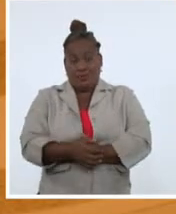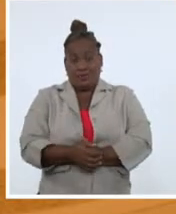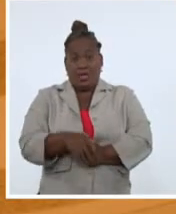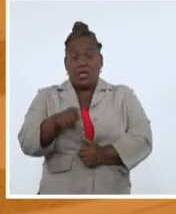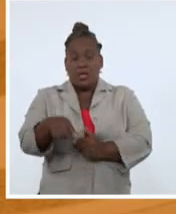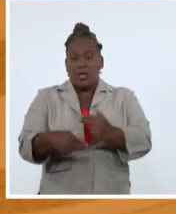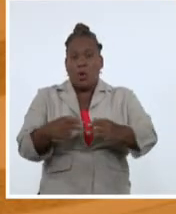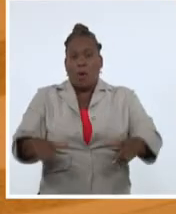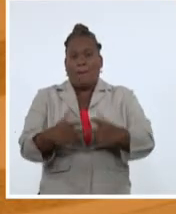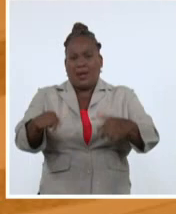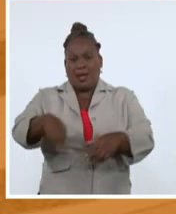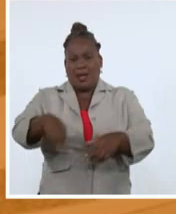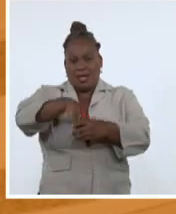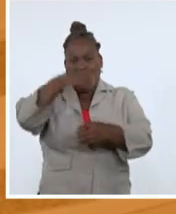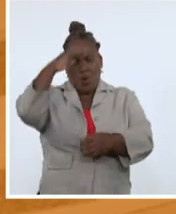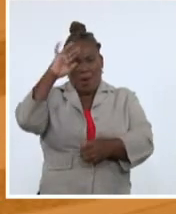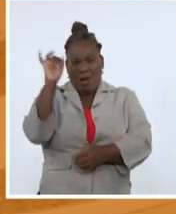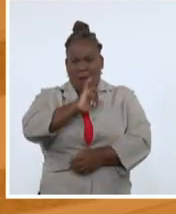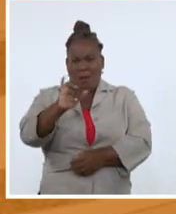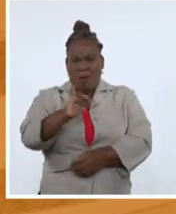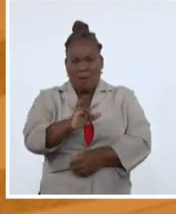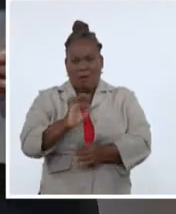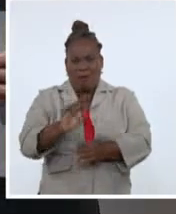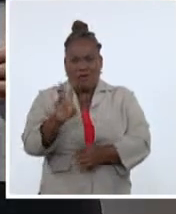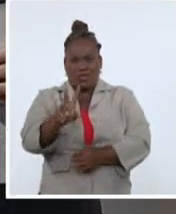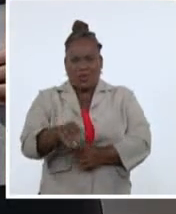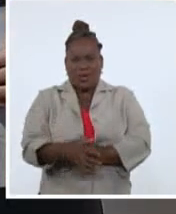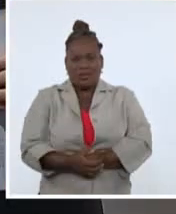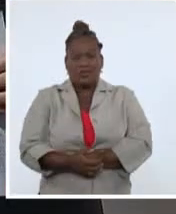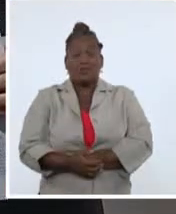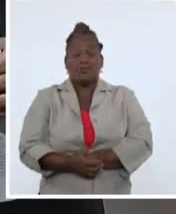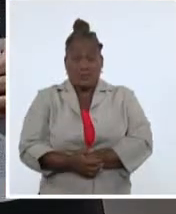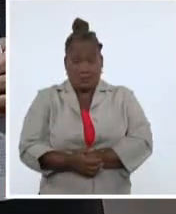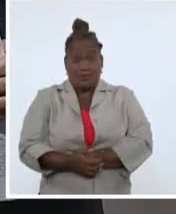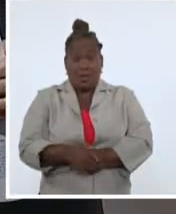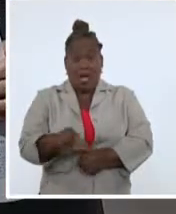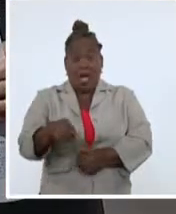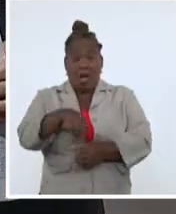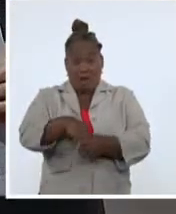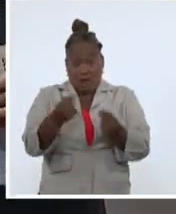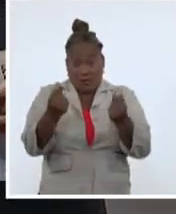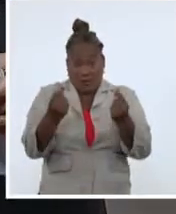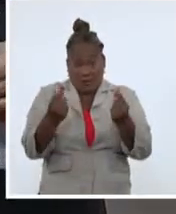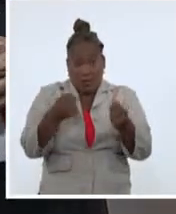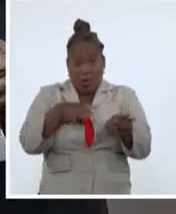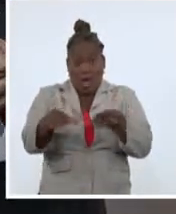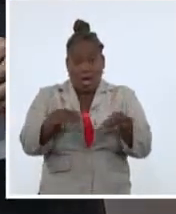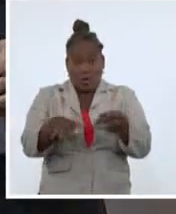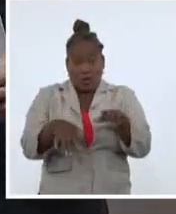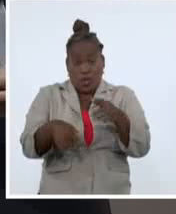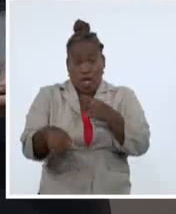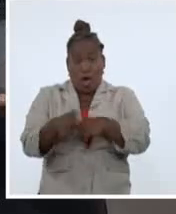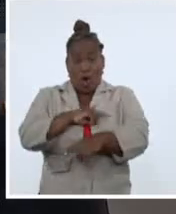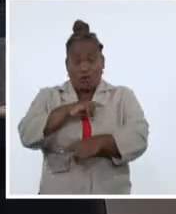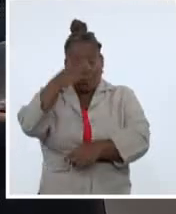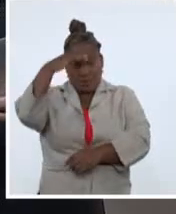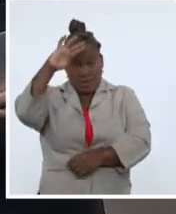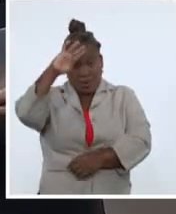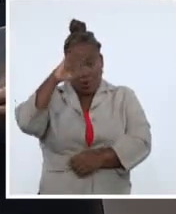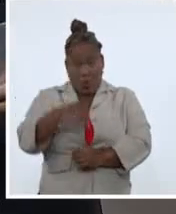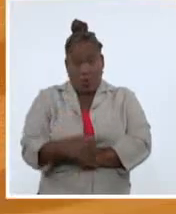algunas de estas acciones, aseguró Polanco Fuentes. En relación con el financiamiento para las acciones subversivas en otros países,